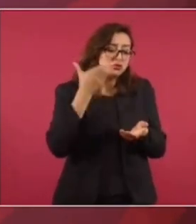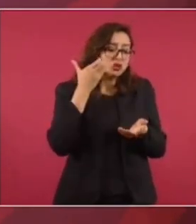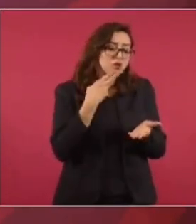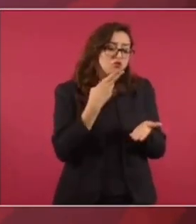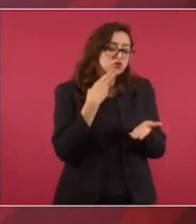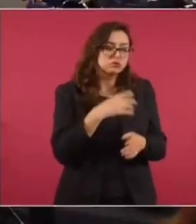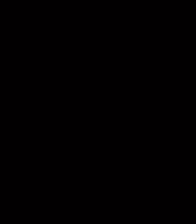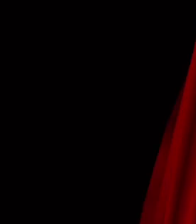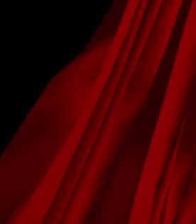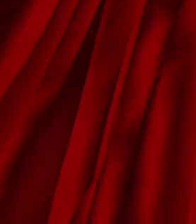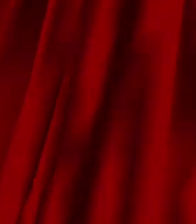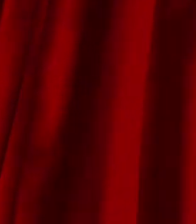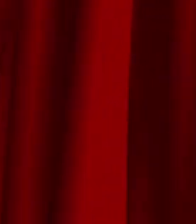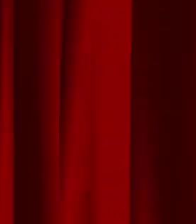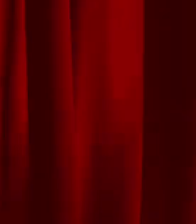Bueno.